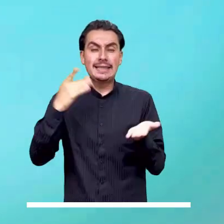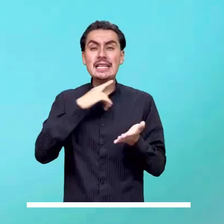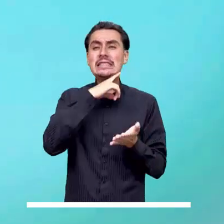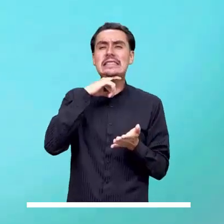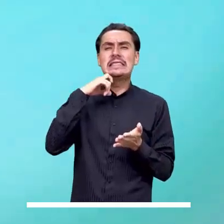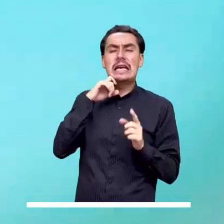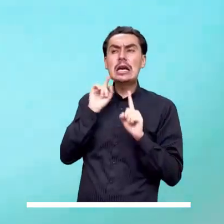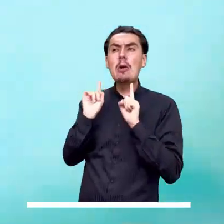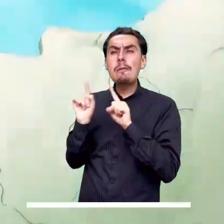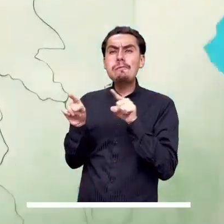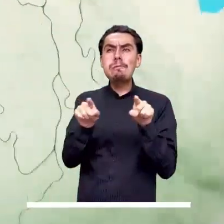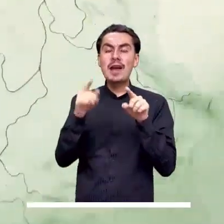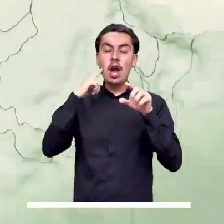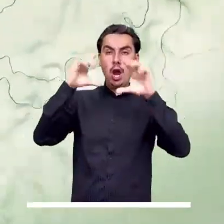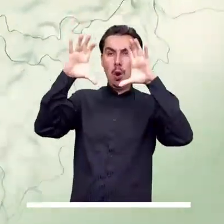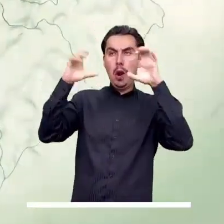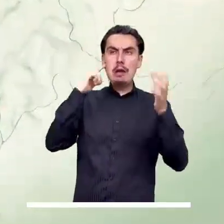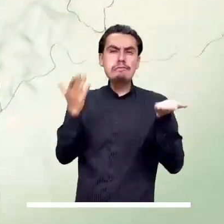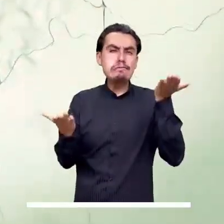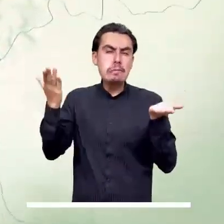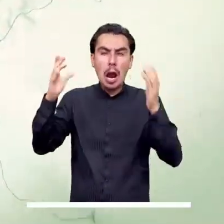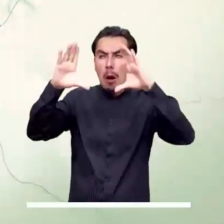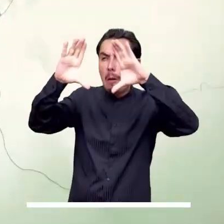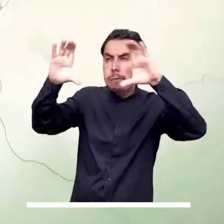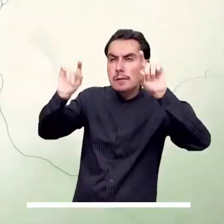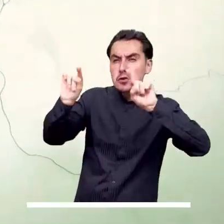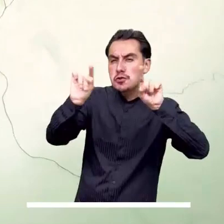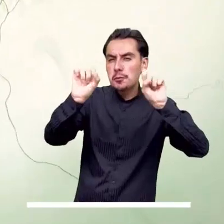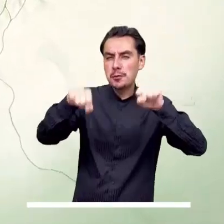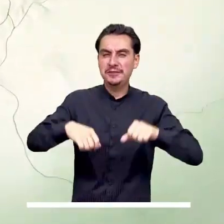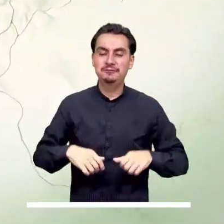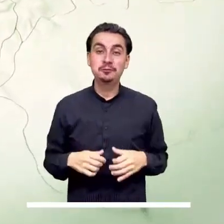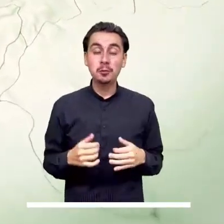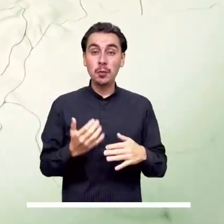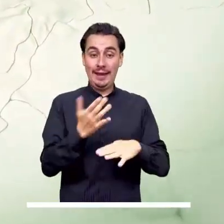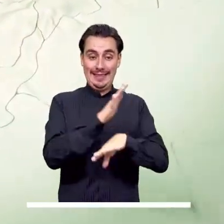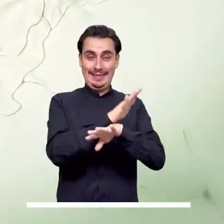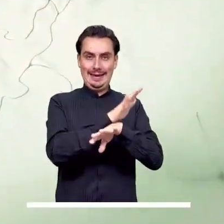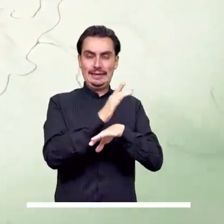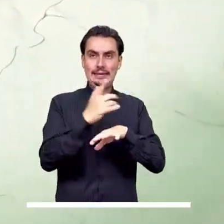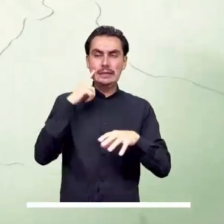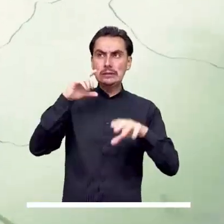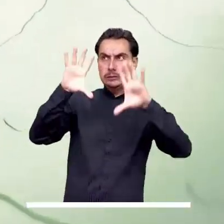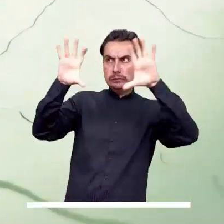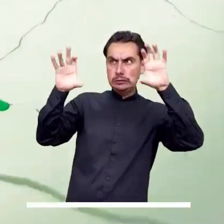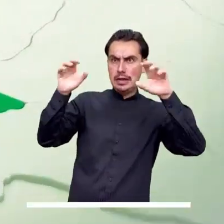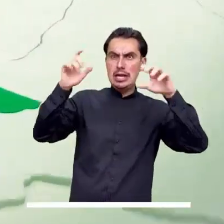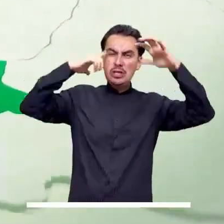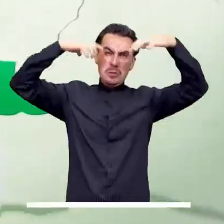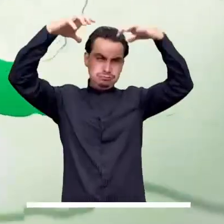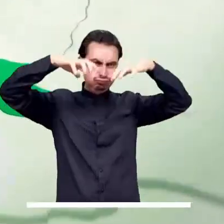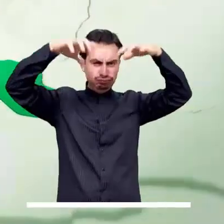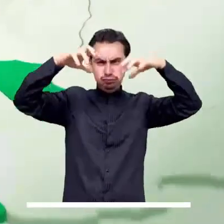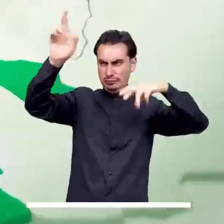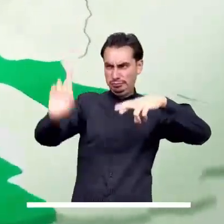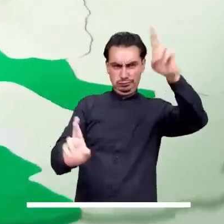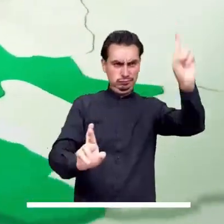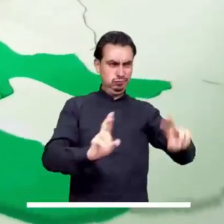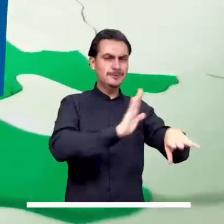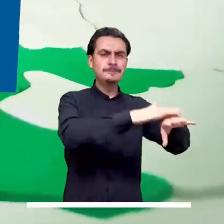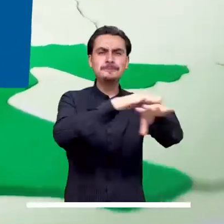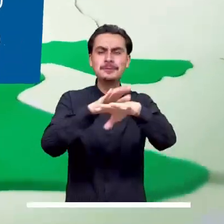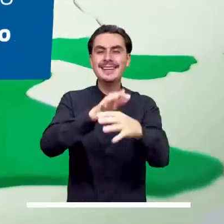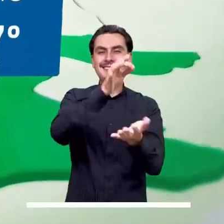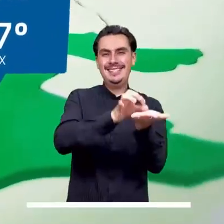archipiélago, donde continuarán reinando las condiciones secas. Precipitaciones moderadas en el sur de Chocó, amplios zonas